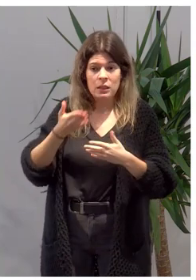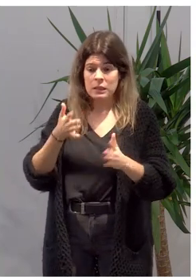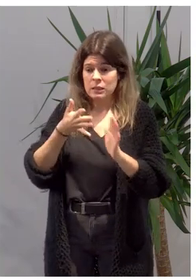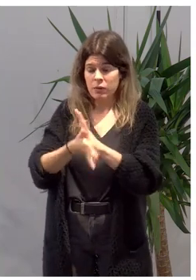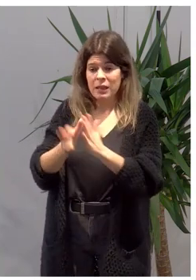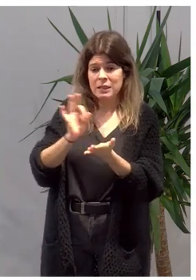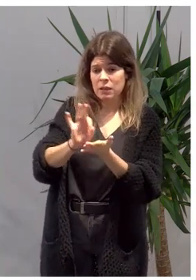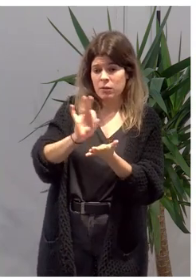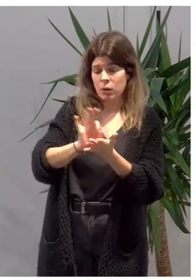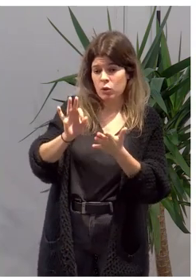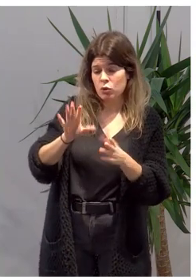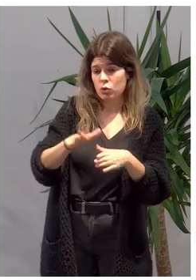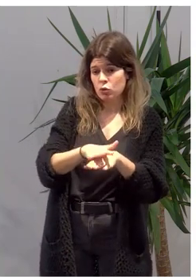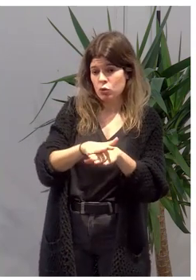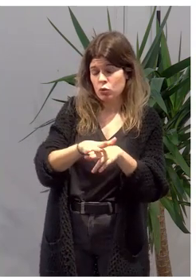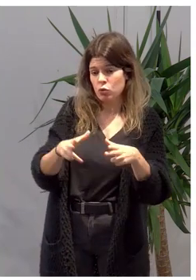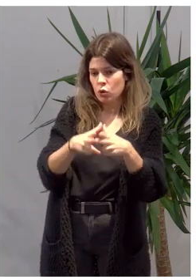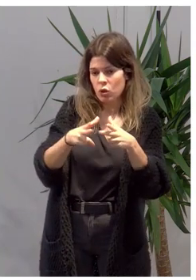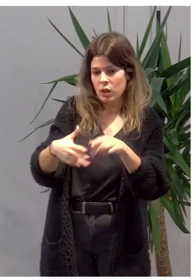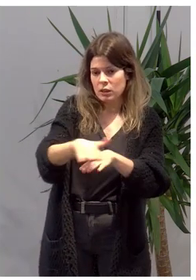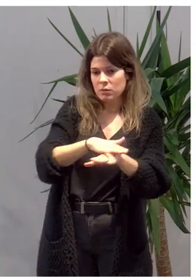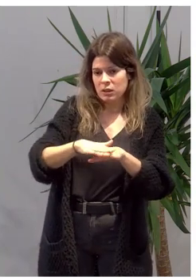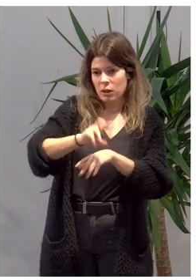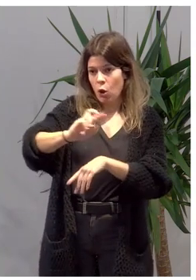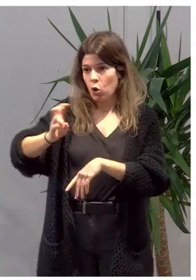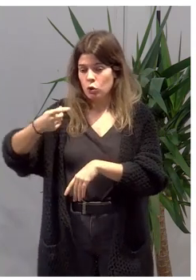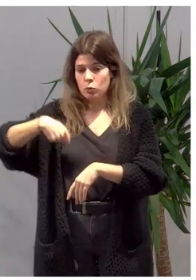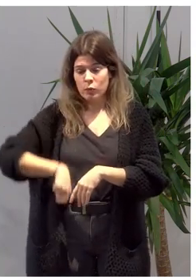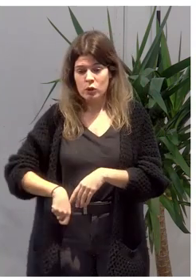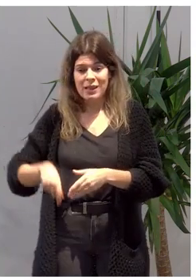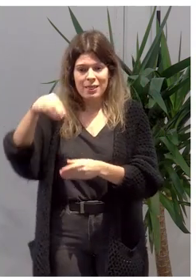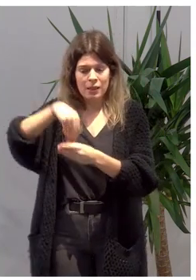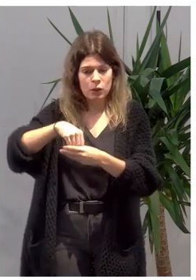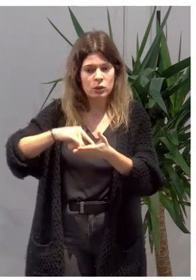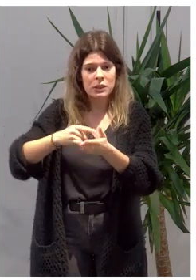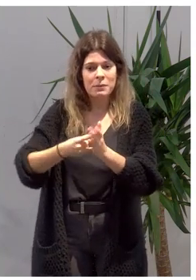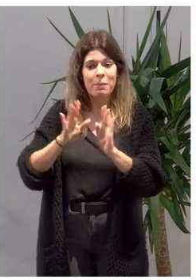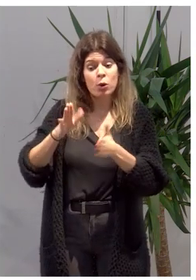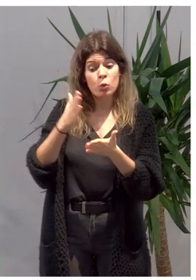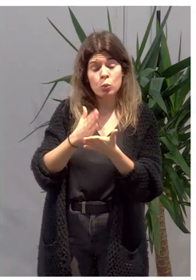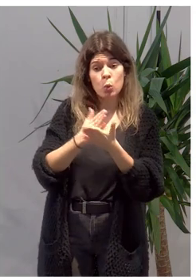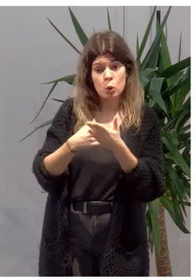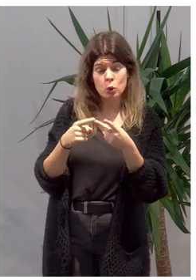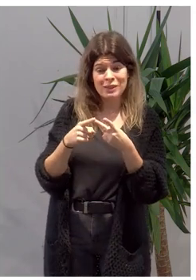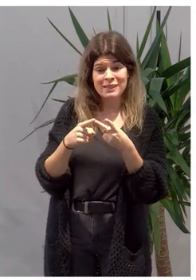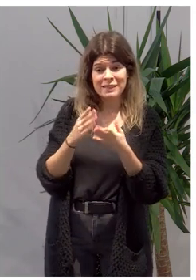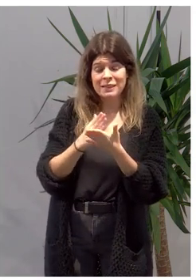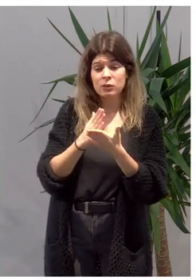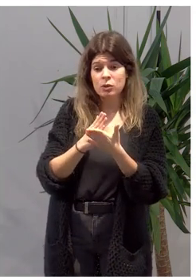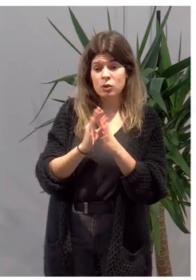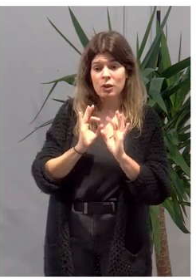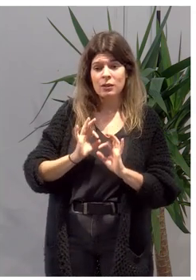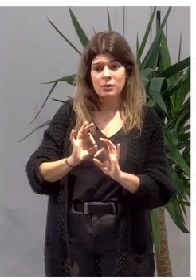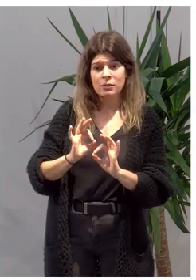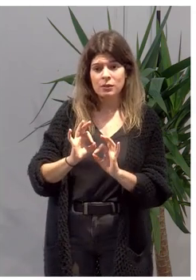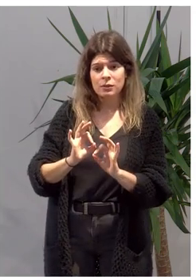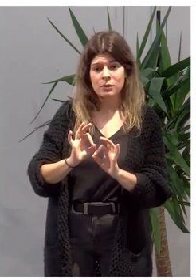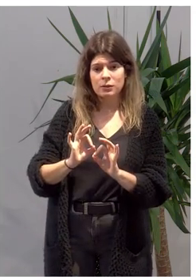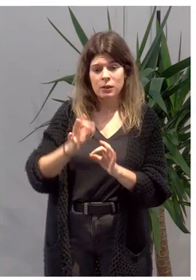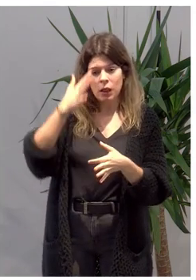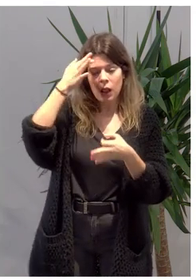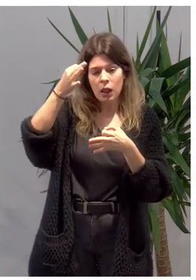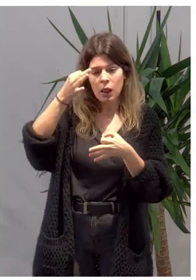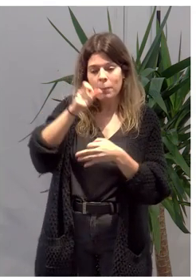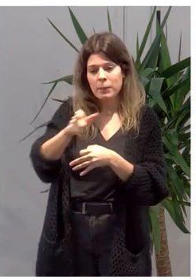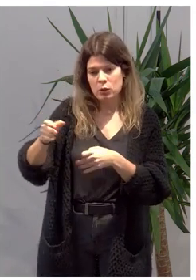servicios sociales de base y a otros profesionales del sistema, pero este curso en concreto va dirigido a los